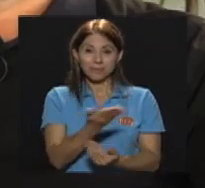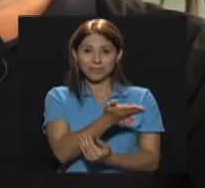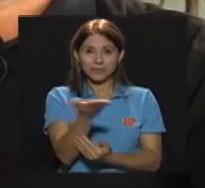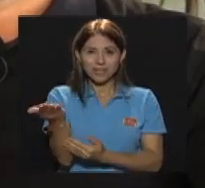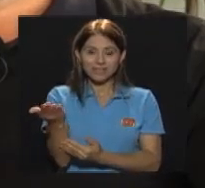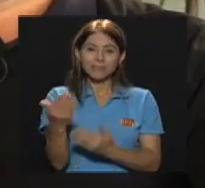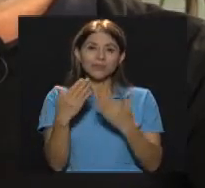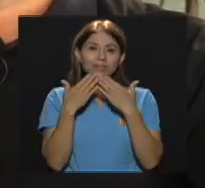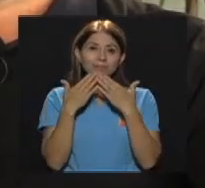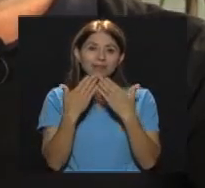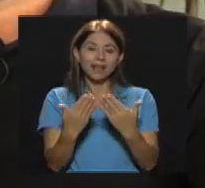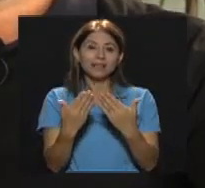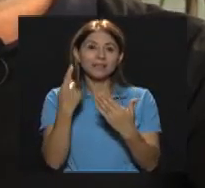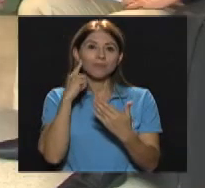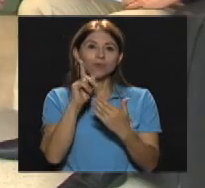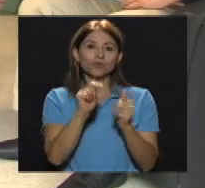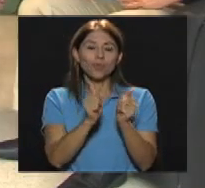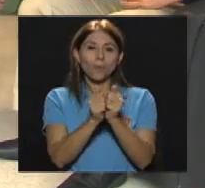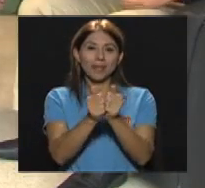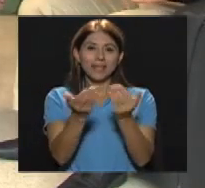Por su compañía Hasta la próxima